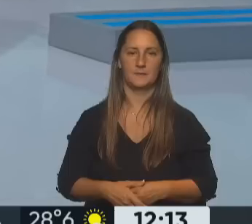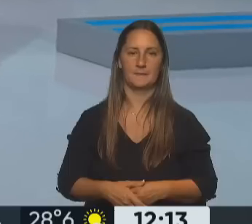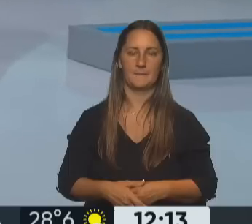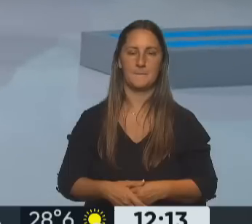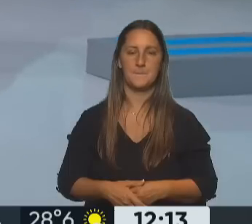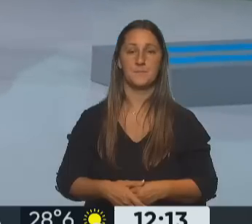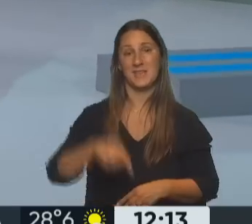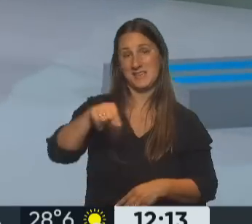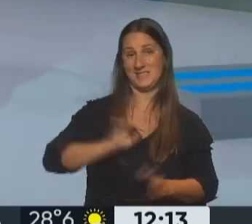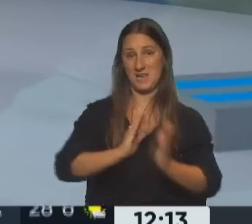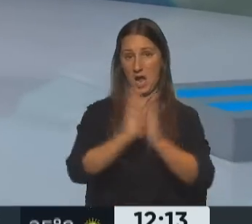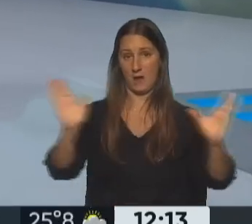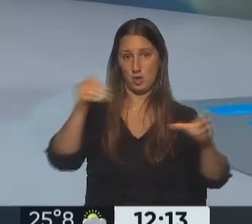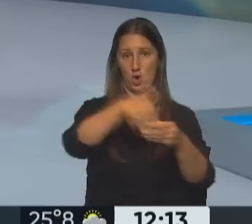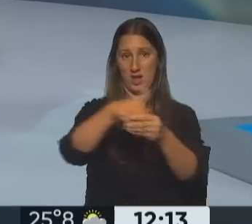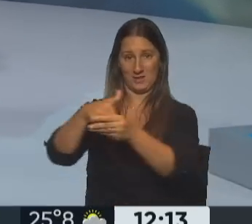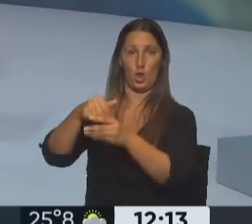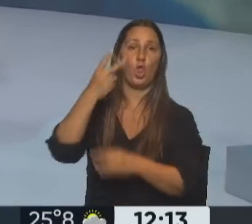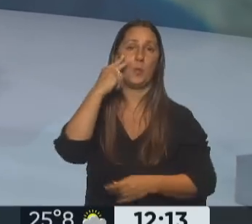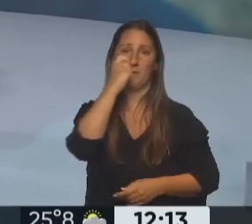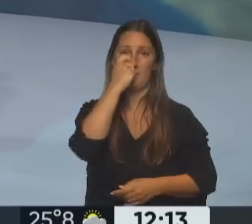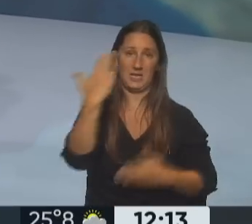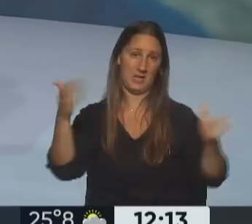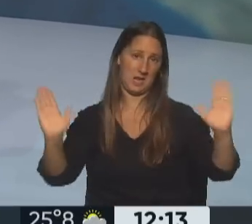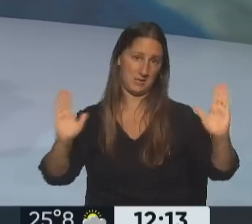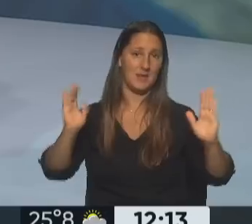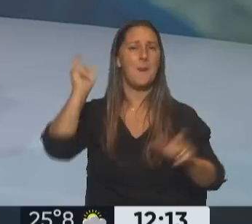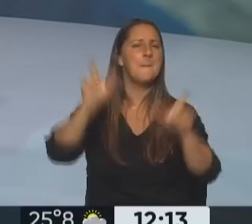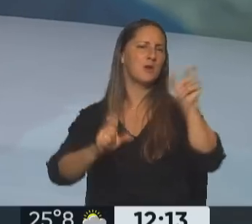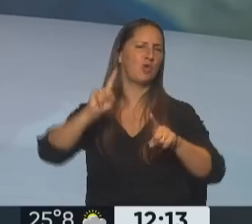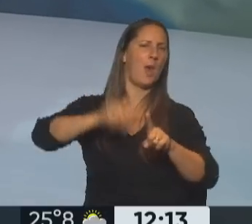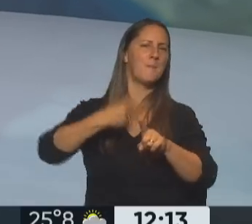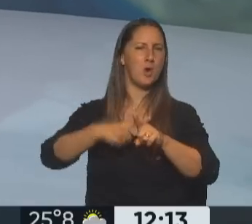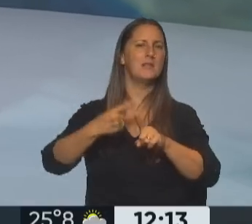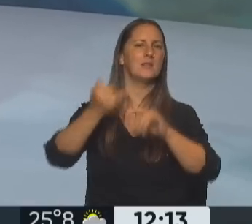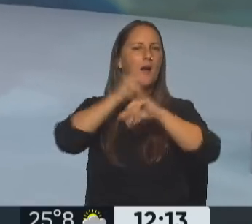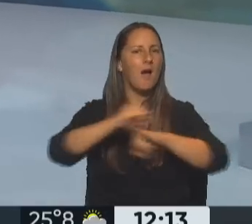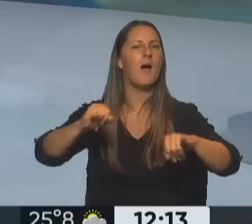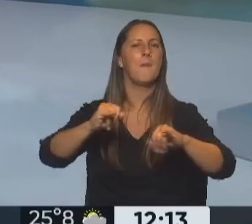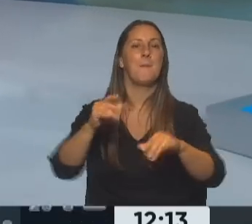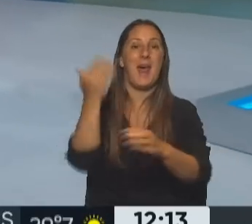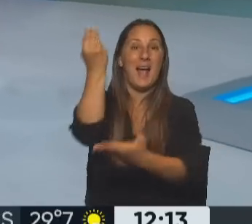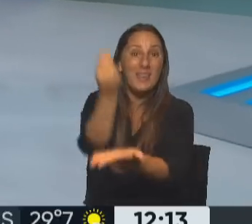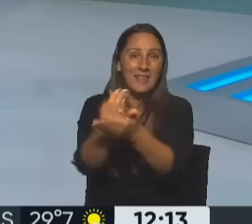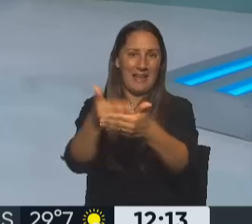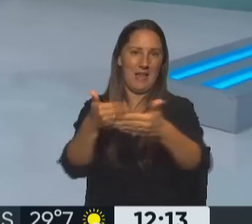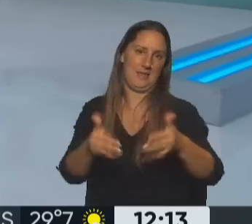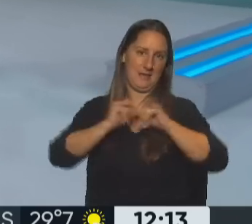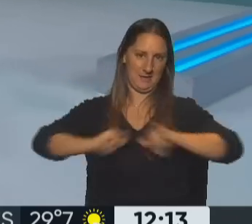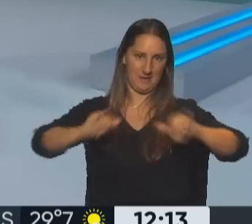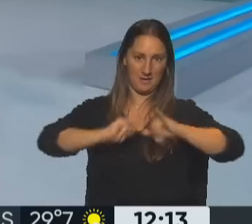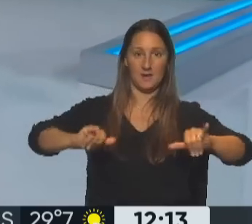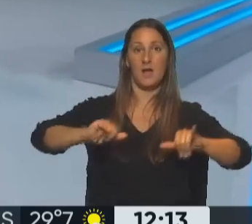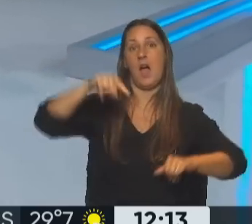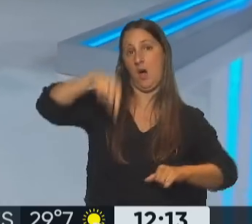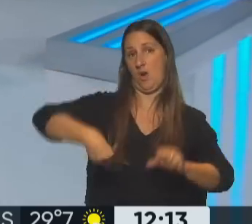Bueno, año electoral, obviamente, este 2023, ya muchos políticos se lanzaron a la precandidatura a la presidencia de la Nación. Uno de ellos, el